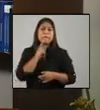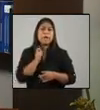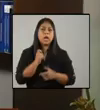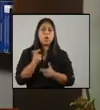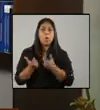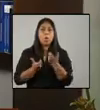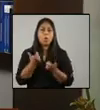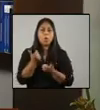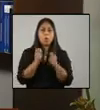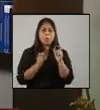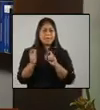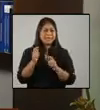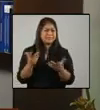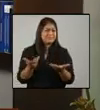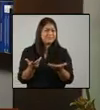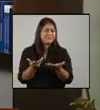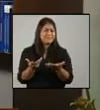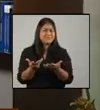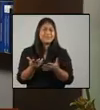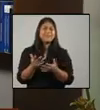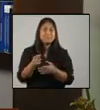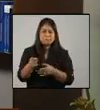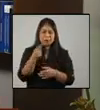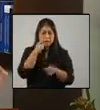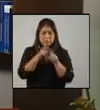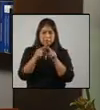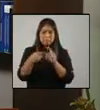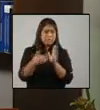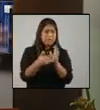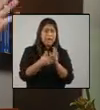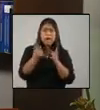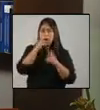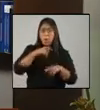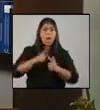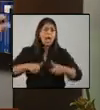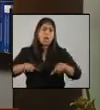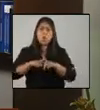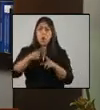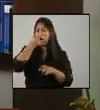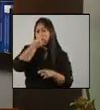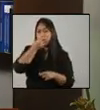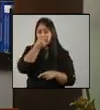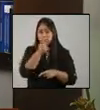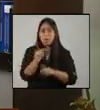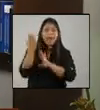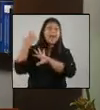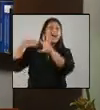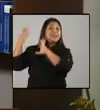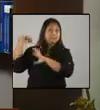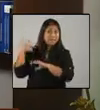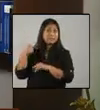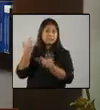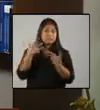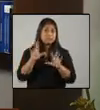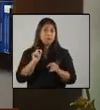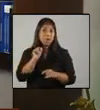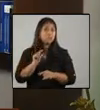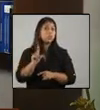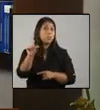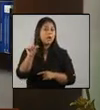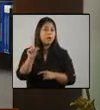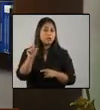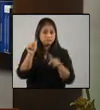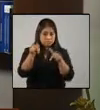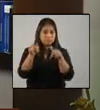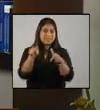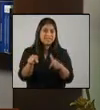porque se han visto perjudicados en no tener espacios de corrupción abierta como la que estaban acostumbrados. Por